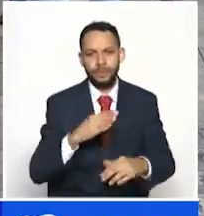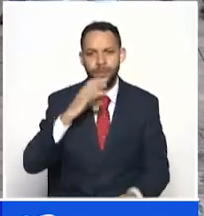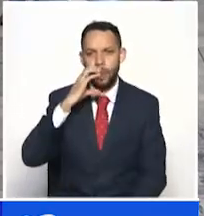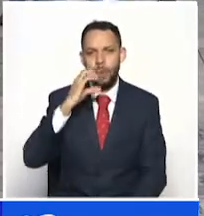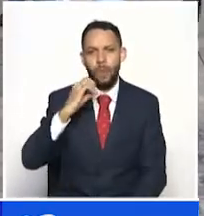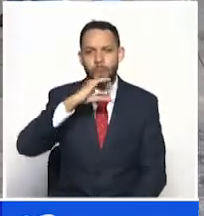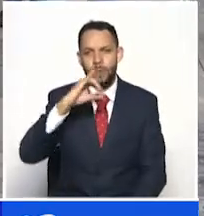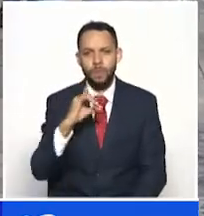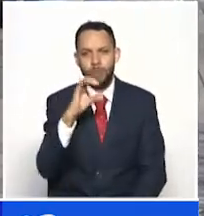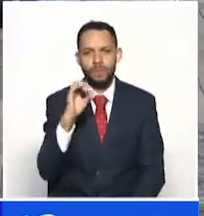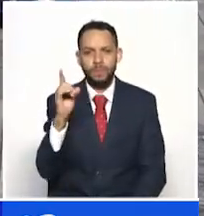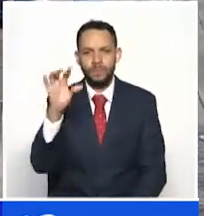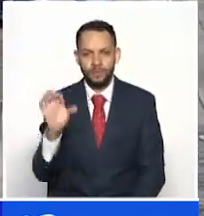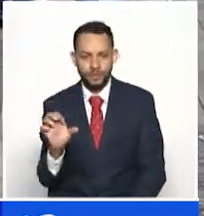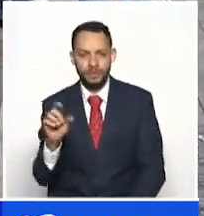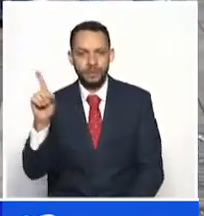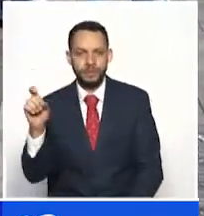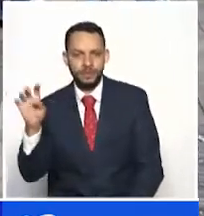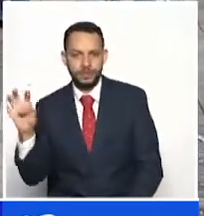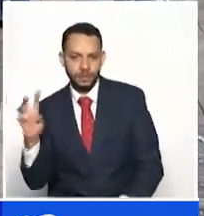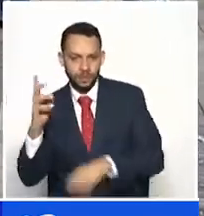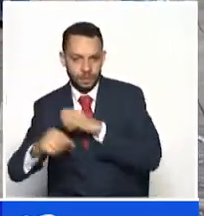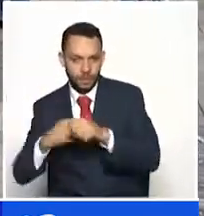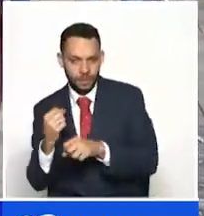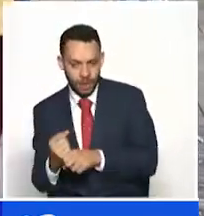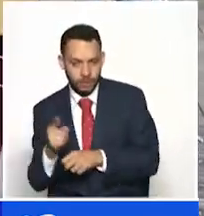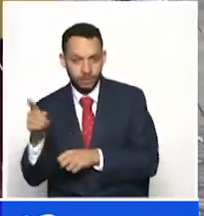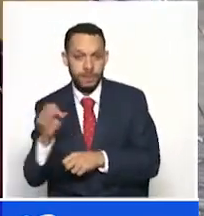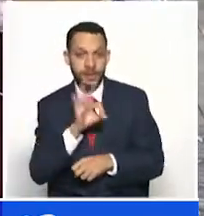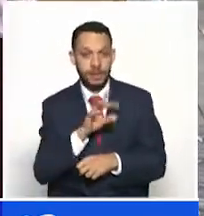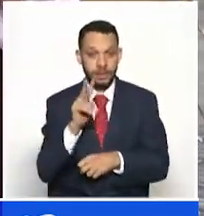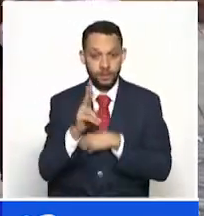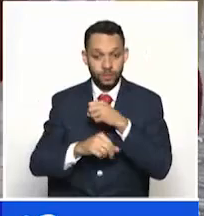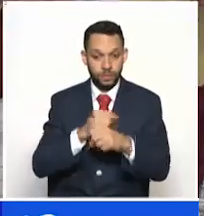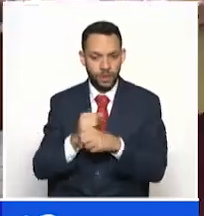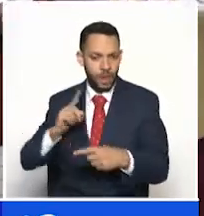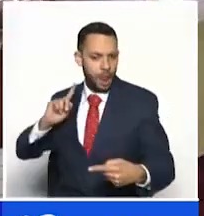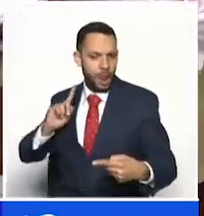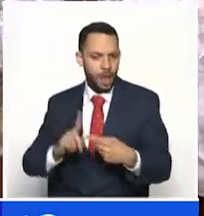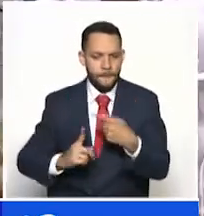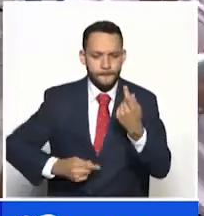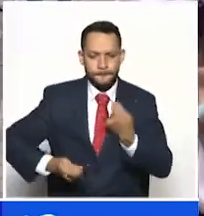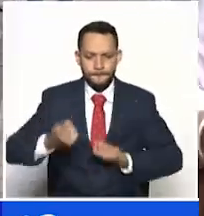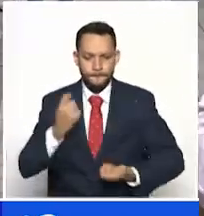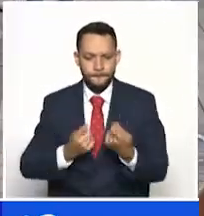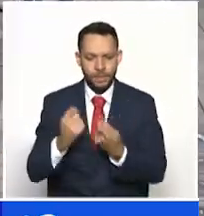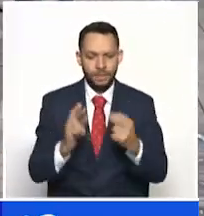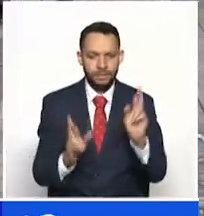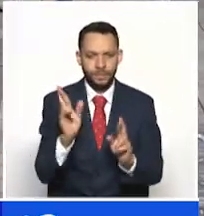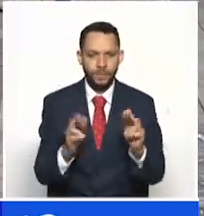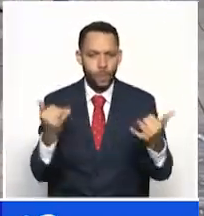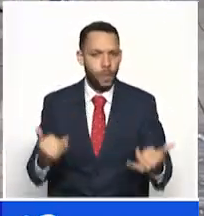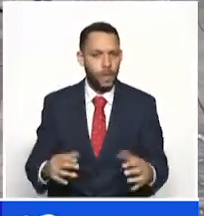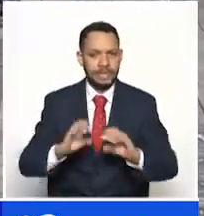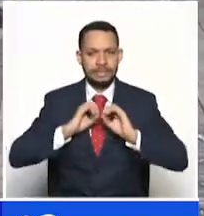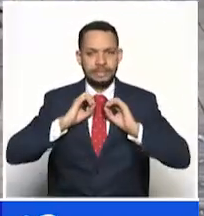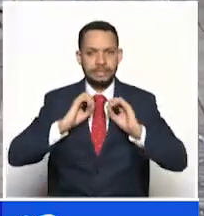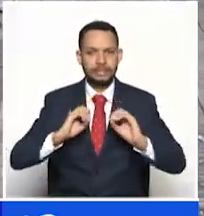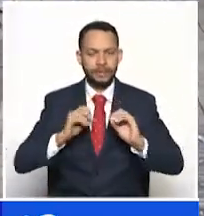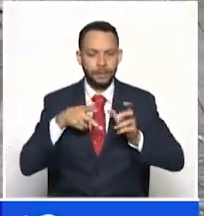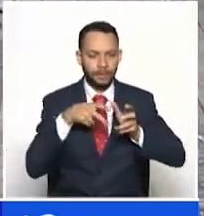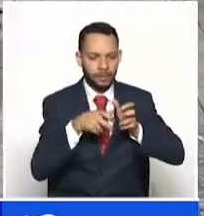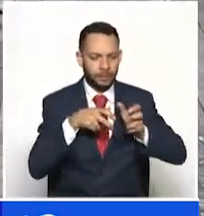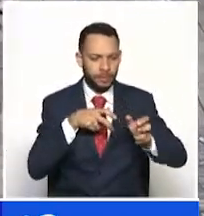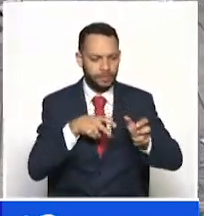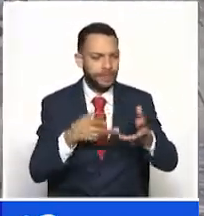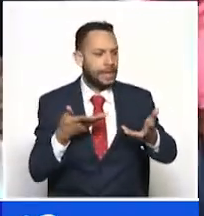años de edad y es lotero hace 32. Hasta ahora no ha podido ser vacunado y por eso está la expectativa de la gestión que desde la gerencia